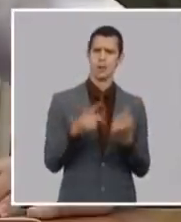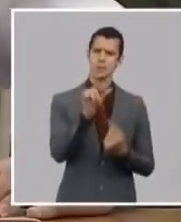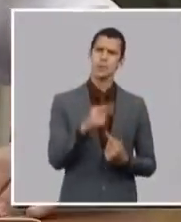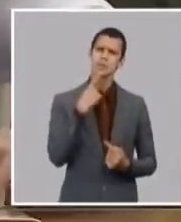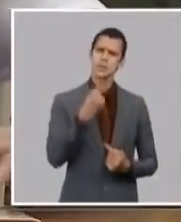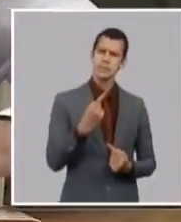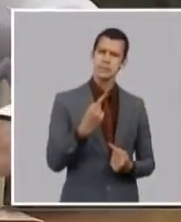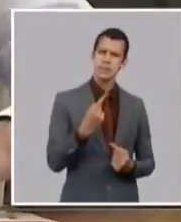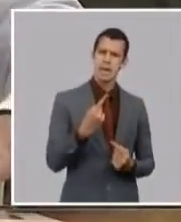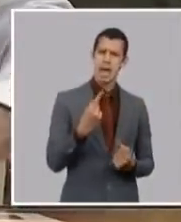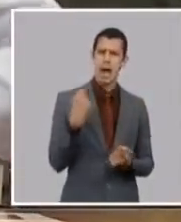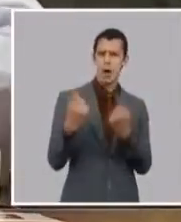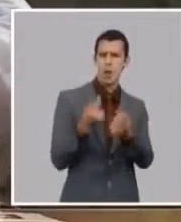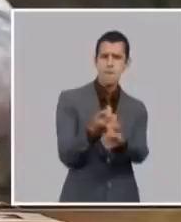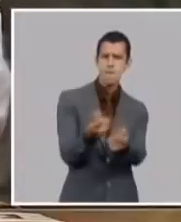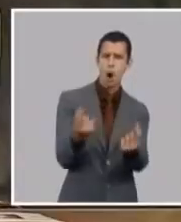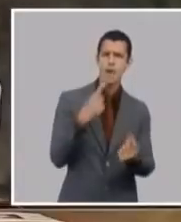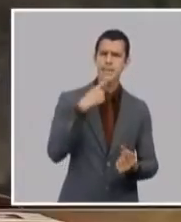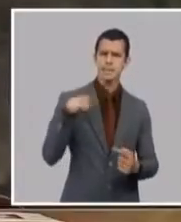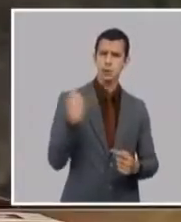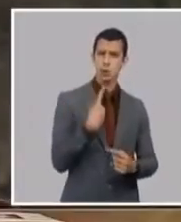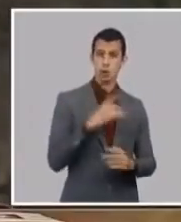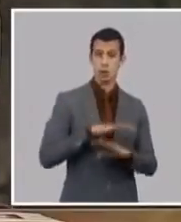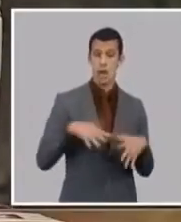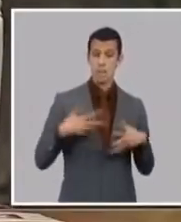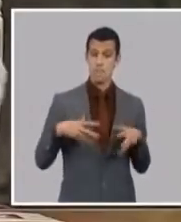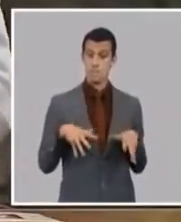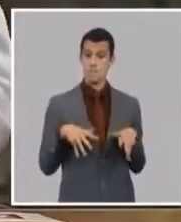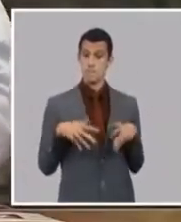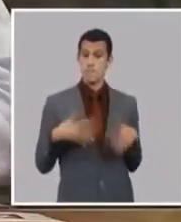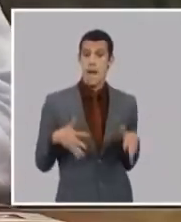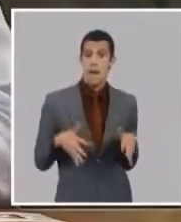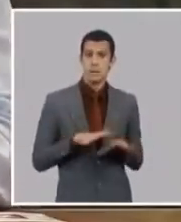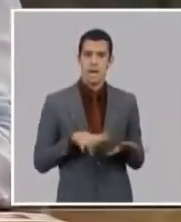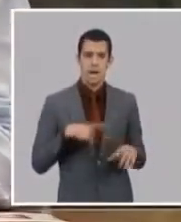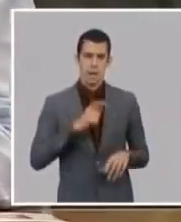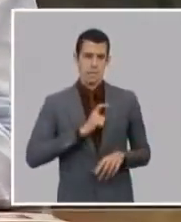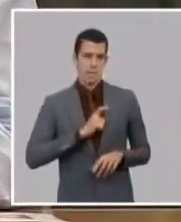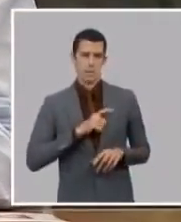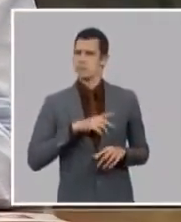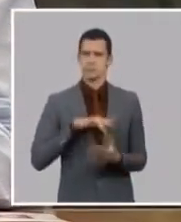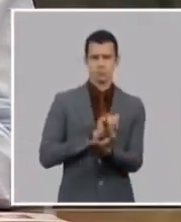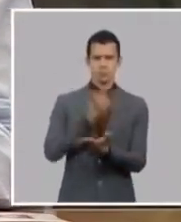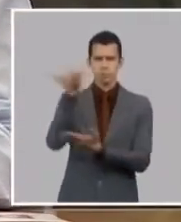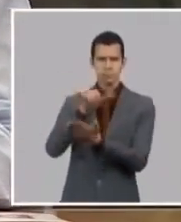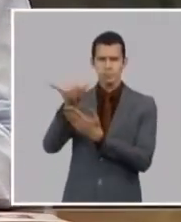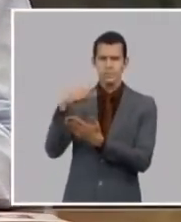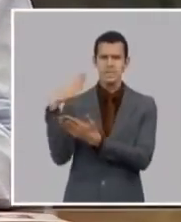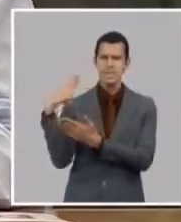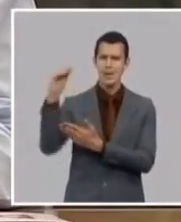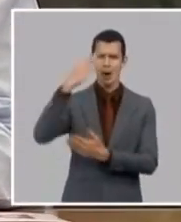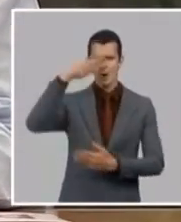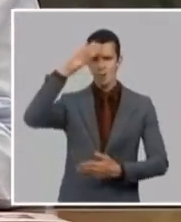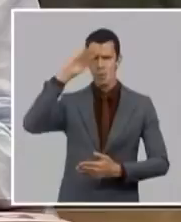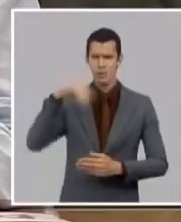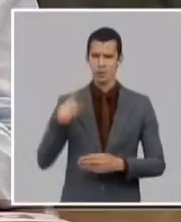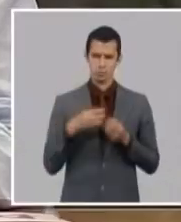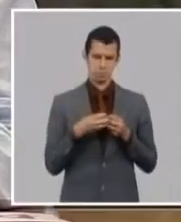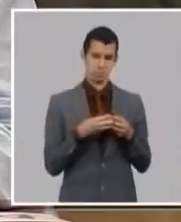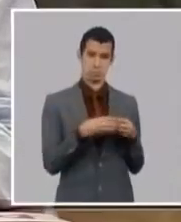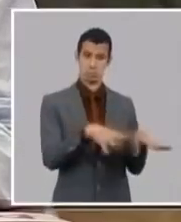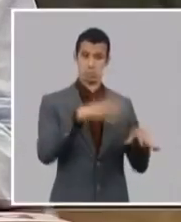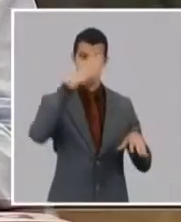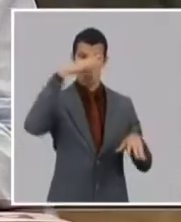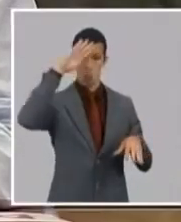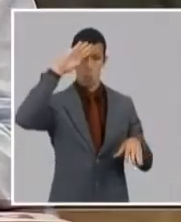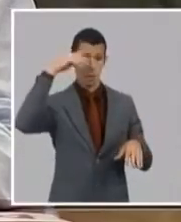mucho coraje para no decir otra cosa en toda nuestra gente y aquí vamos a estar yo lo dije no hace mucho